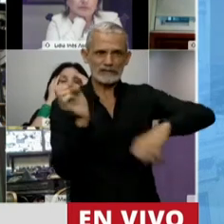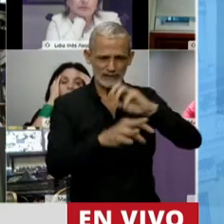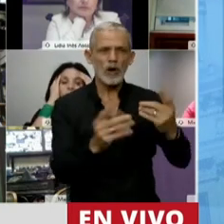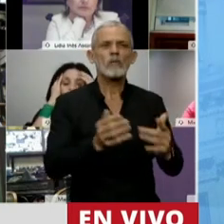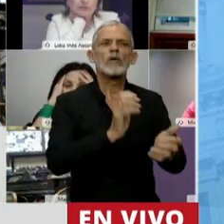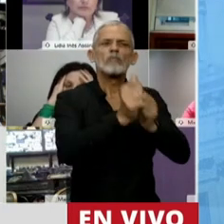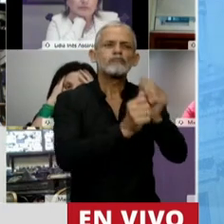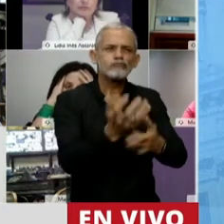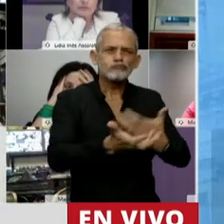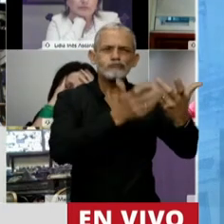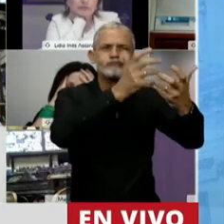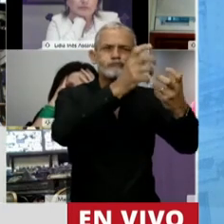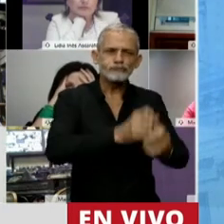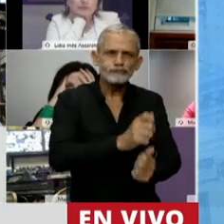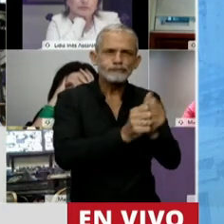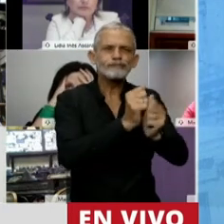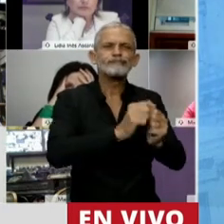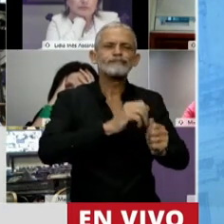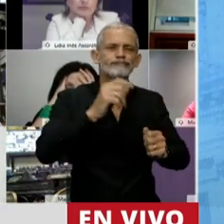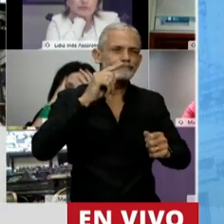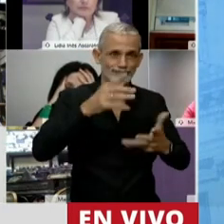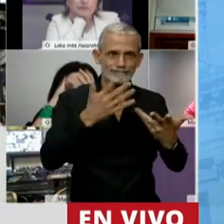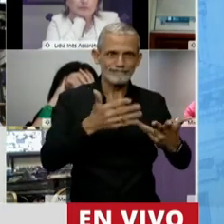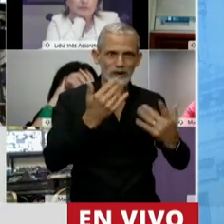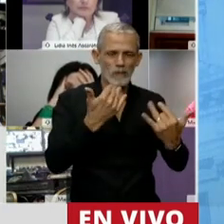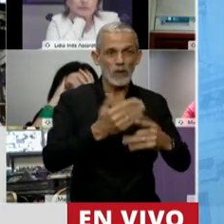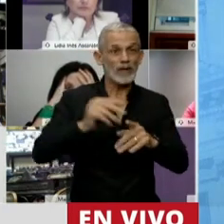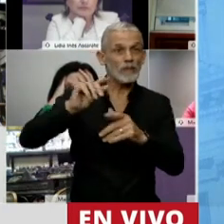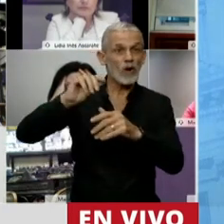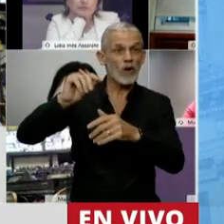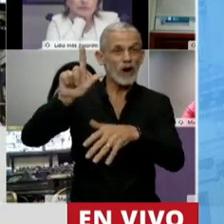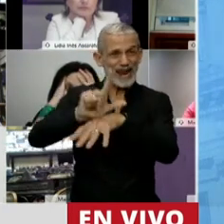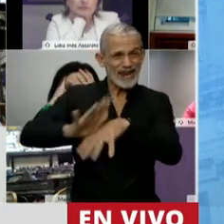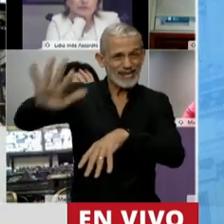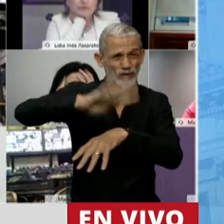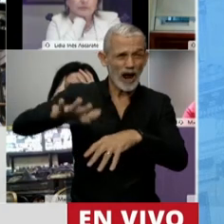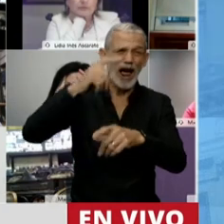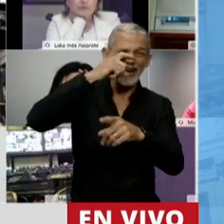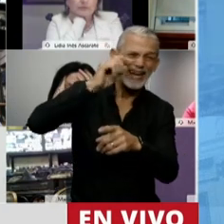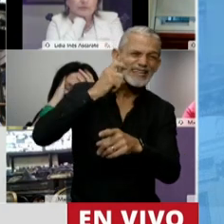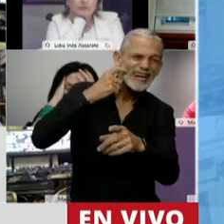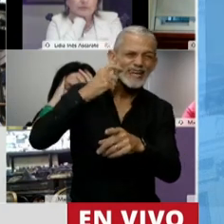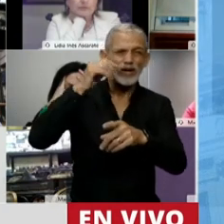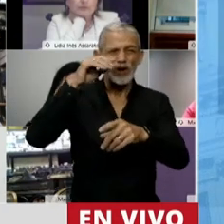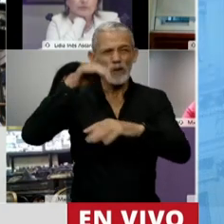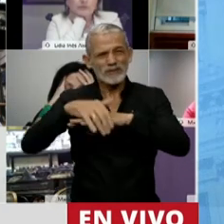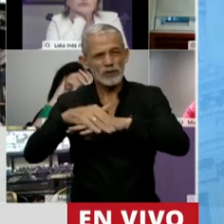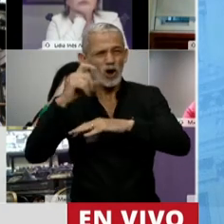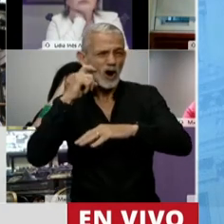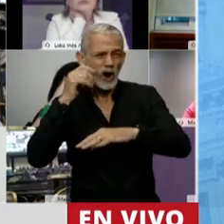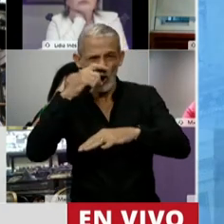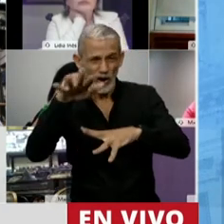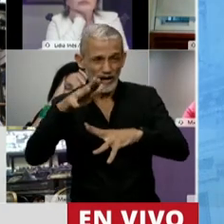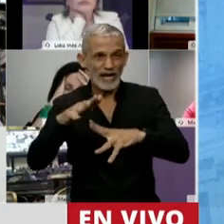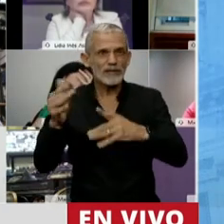abastecernos de energía y sobra. Un millón 100.000 hectáreas la Mesopotamia argentina. La Mesopotamia argentina con sus residuos podía producir toda la